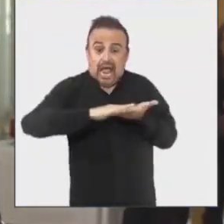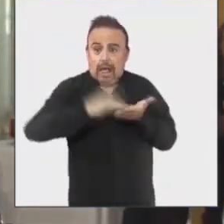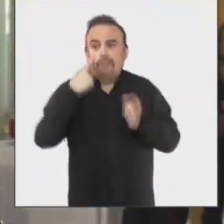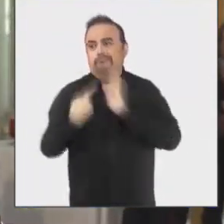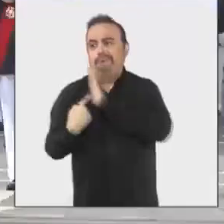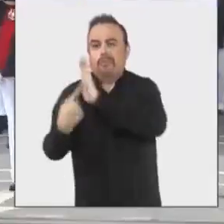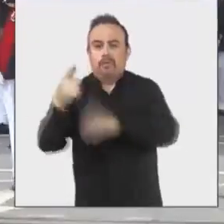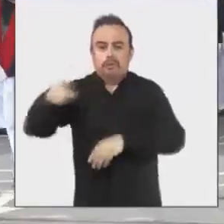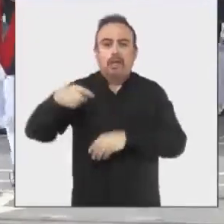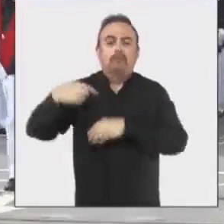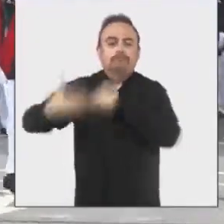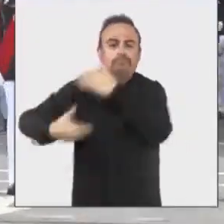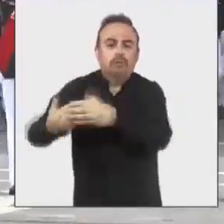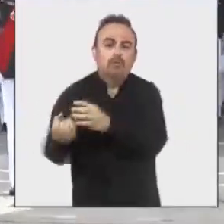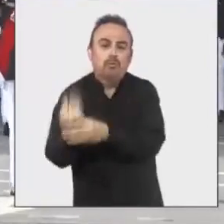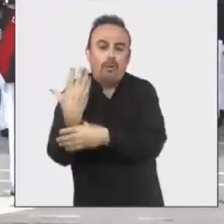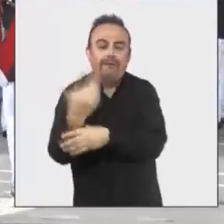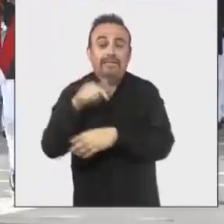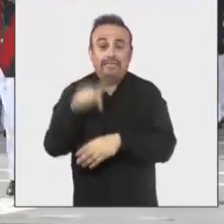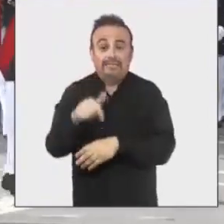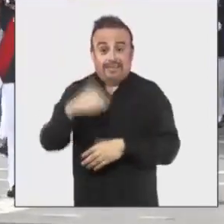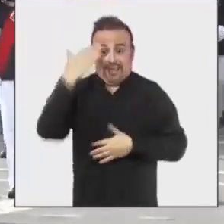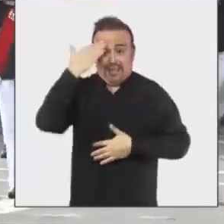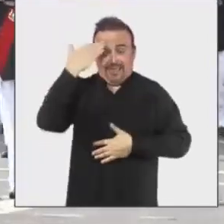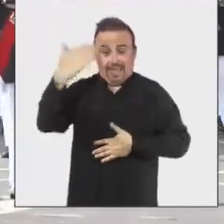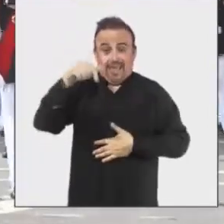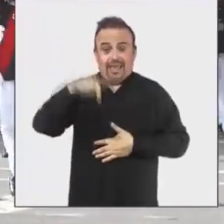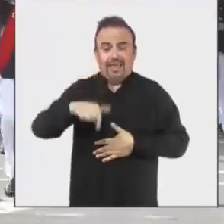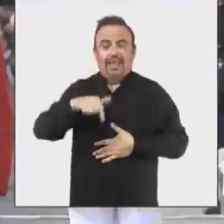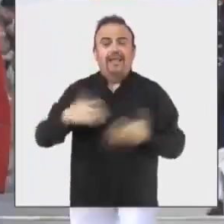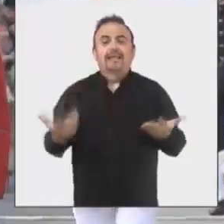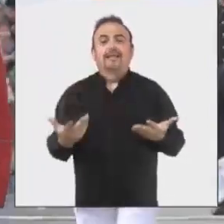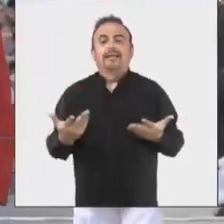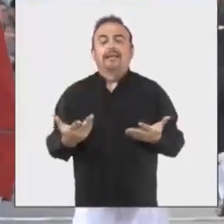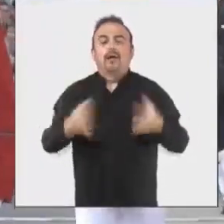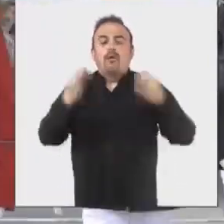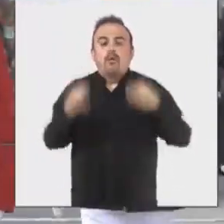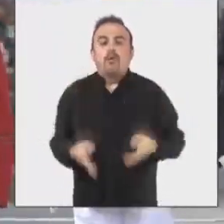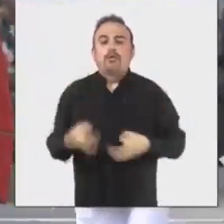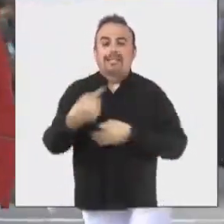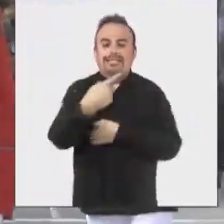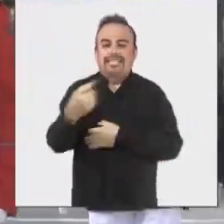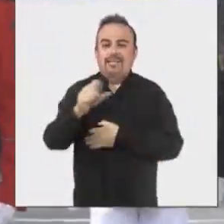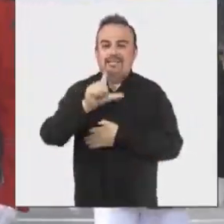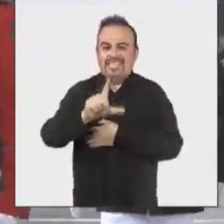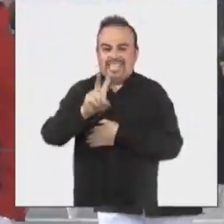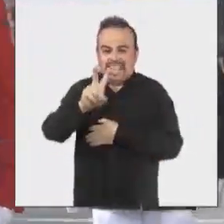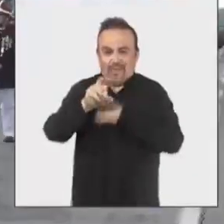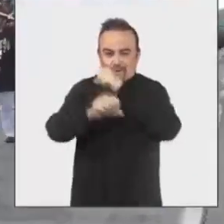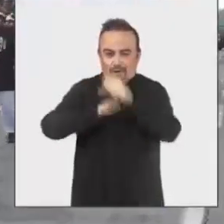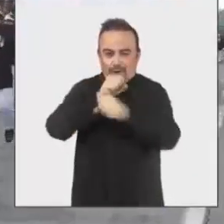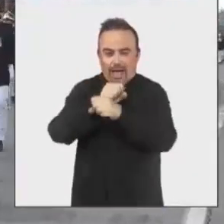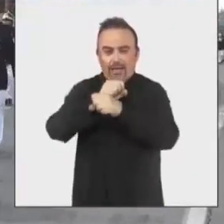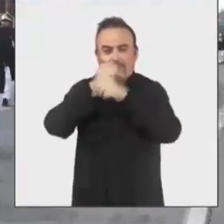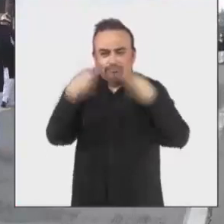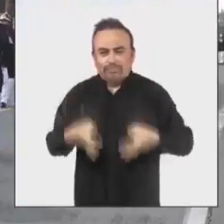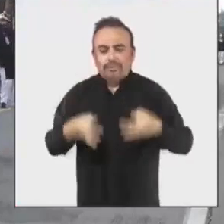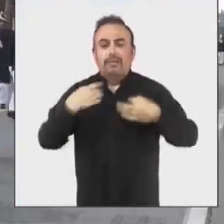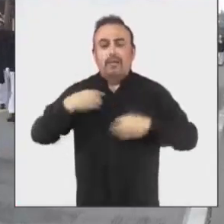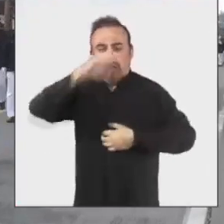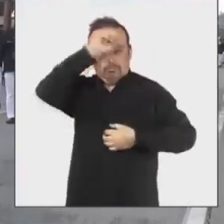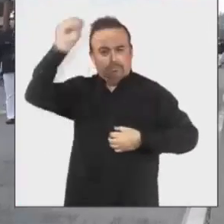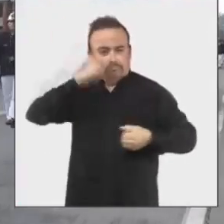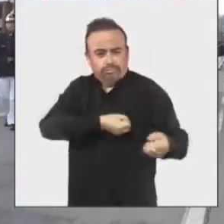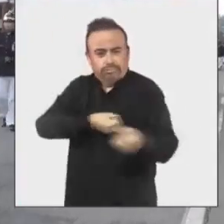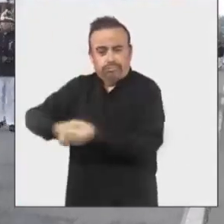generación. Y así durante esta jornada en la ocasión coincidieron los 172 años del Cuerpo de